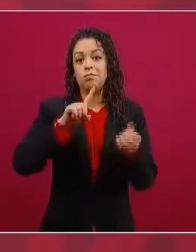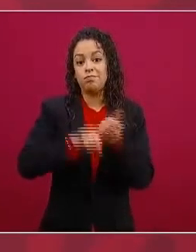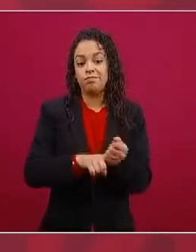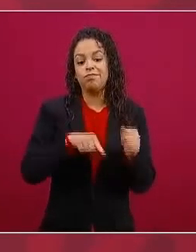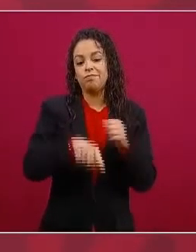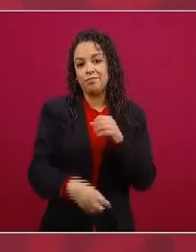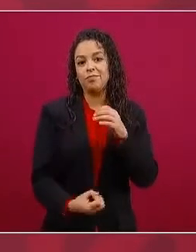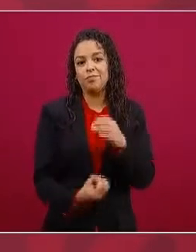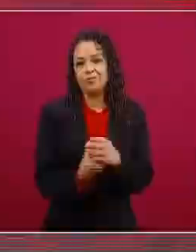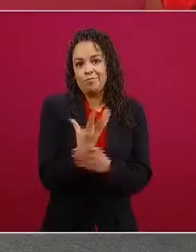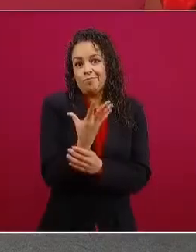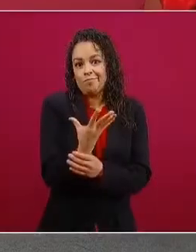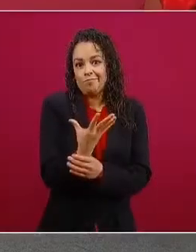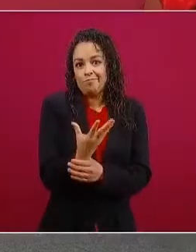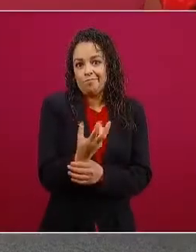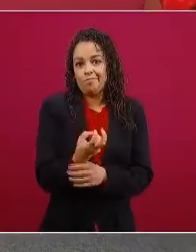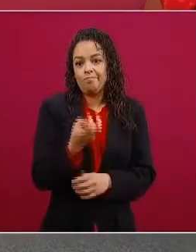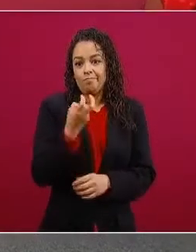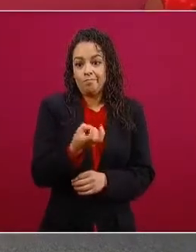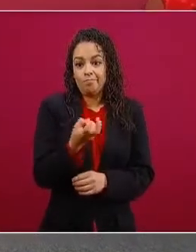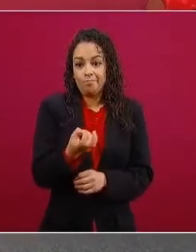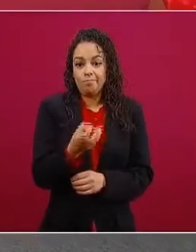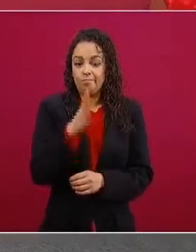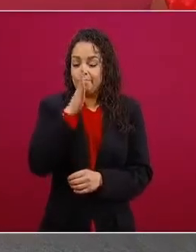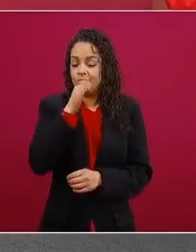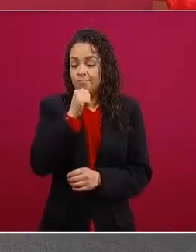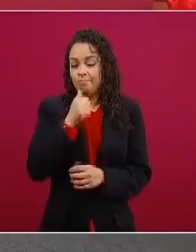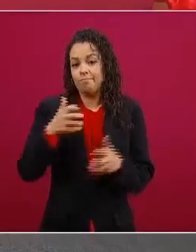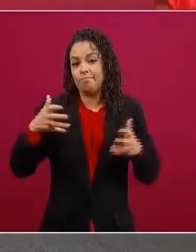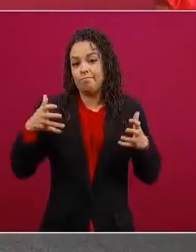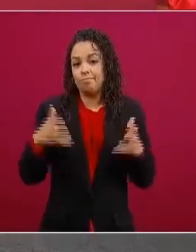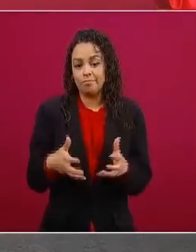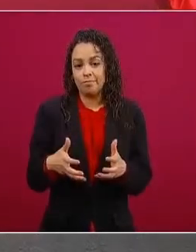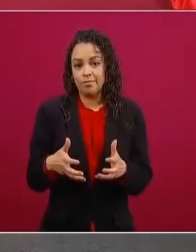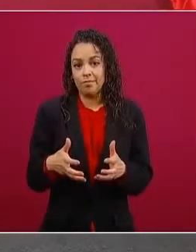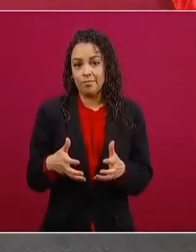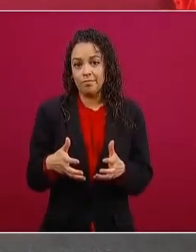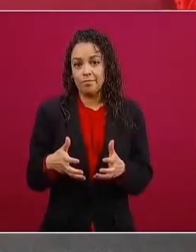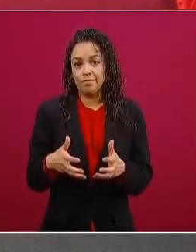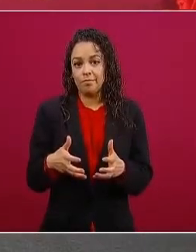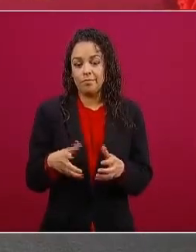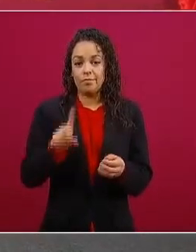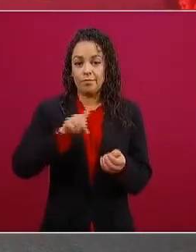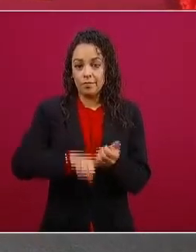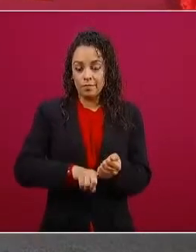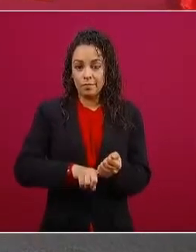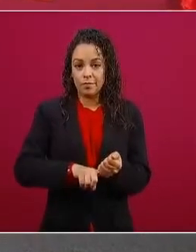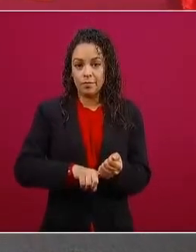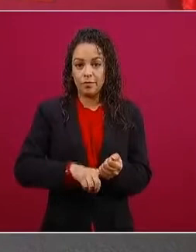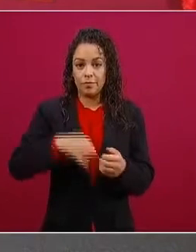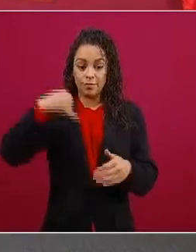Eso no se podría hacer con pozos ya